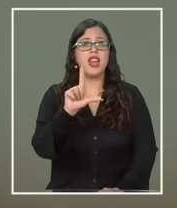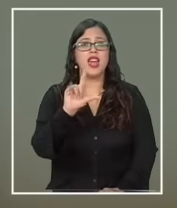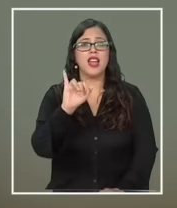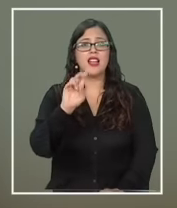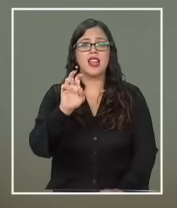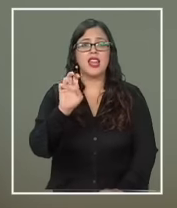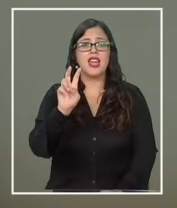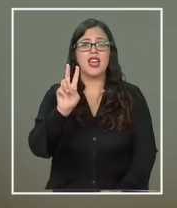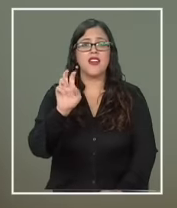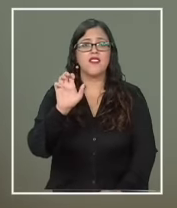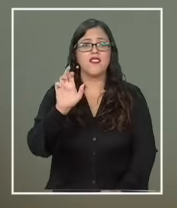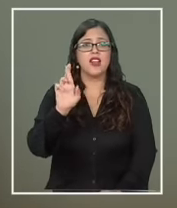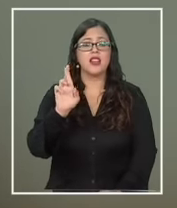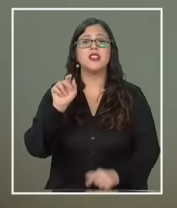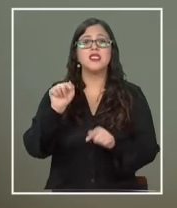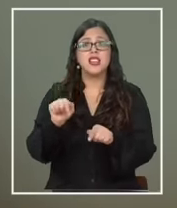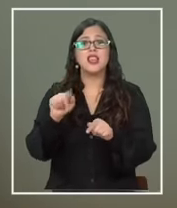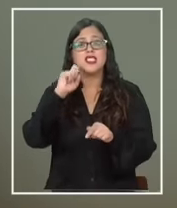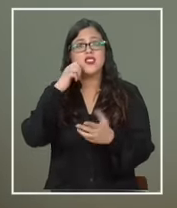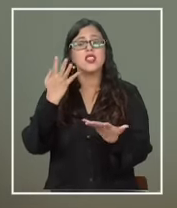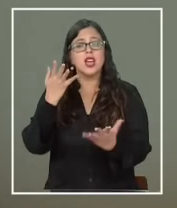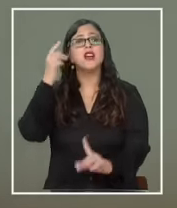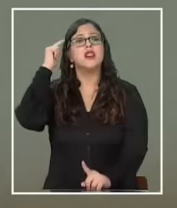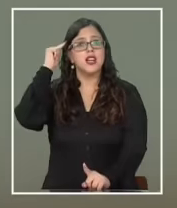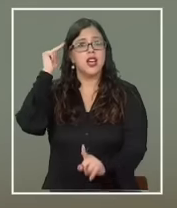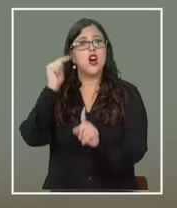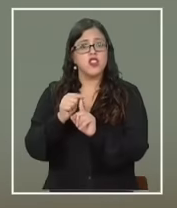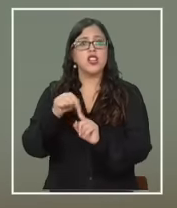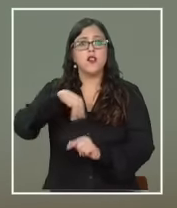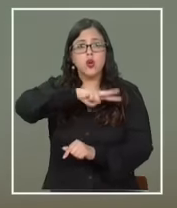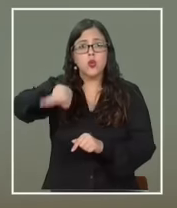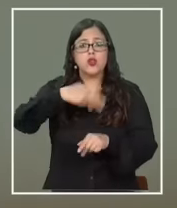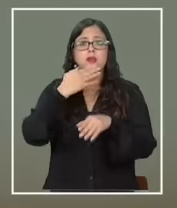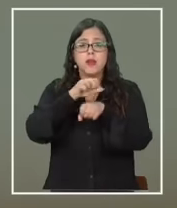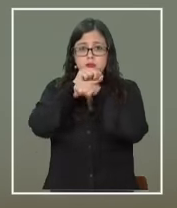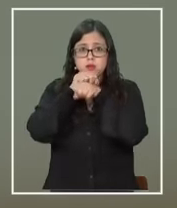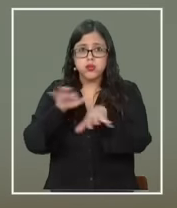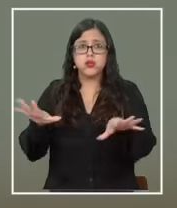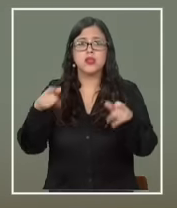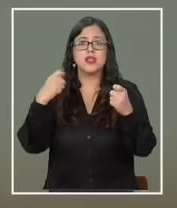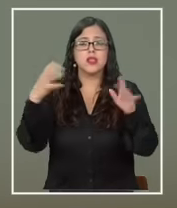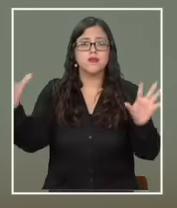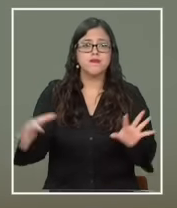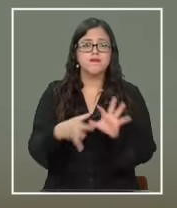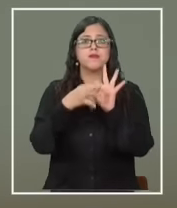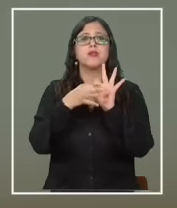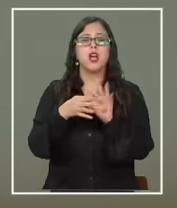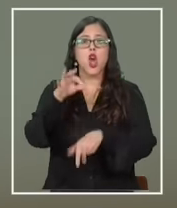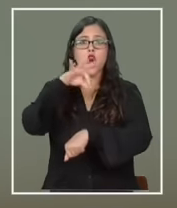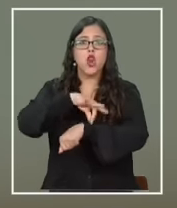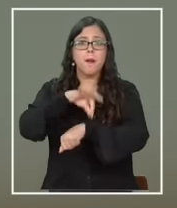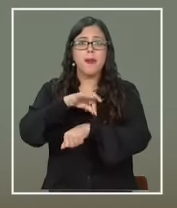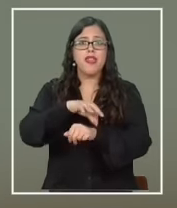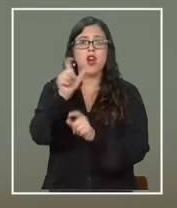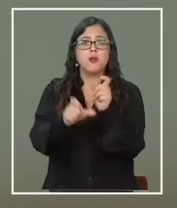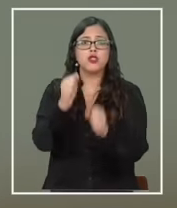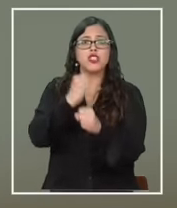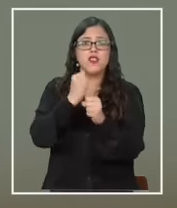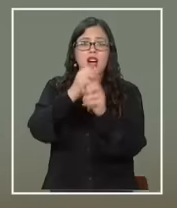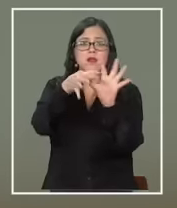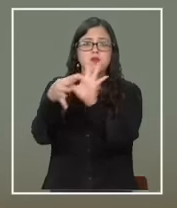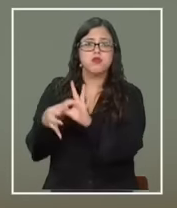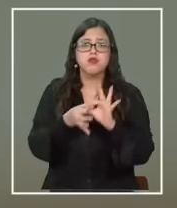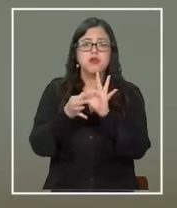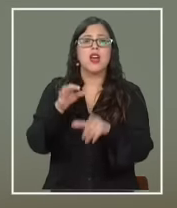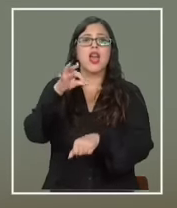el tratamiento adecuado ese es nuestro objetivo también esperamos expandirnos más tratando de conectar con los médicos y trabajar en conjunto con